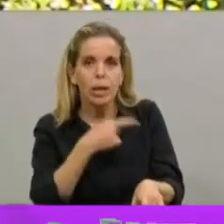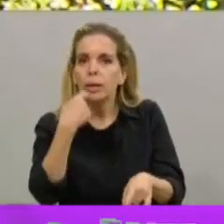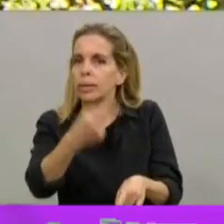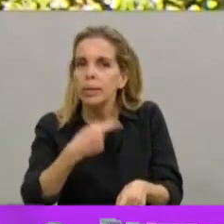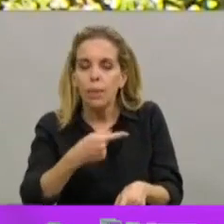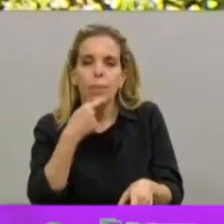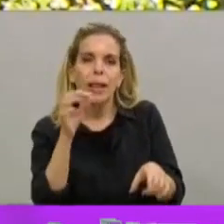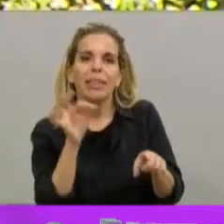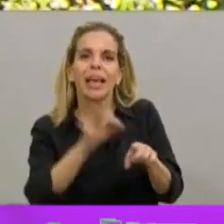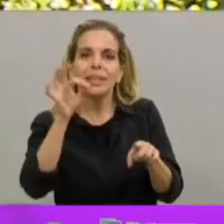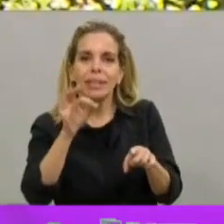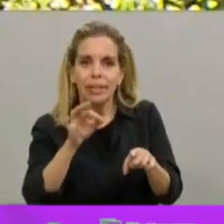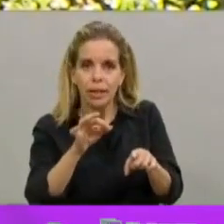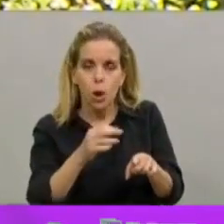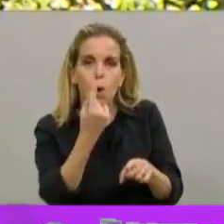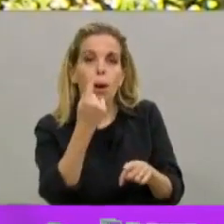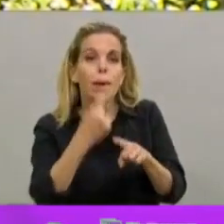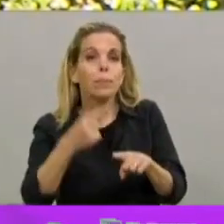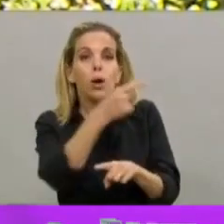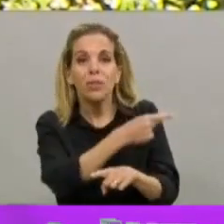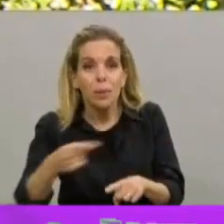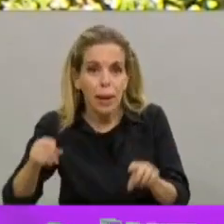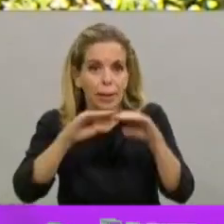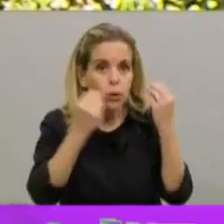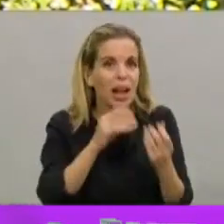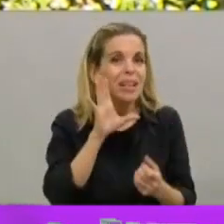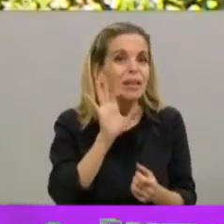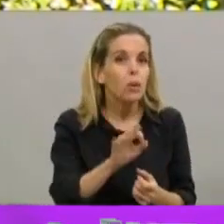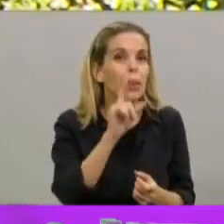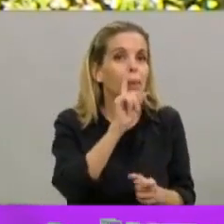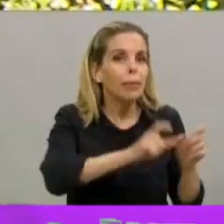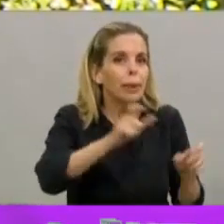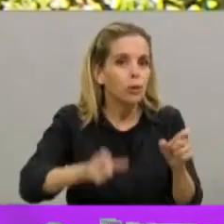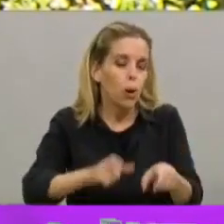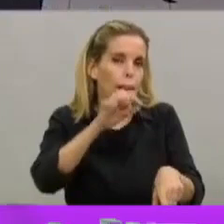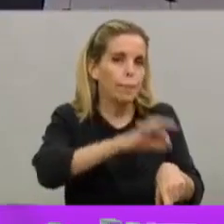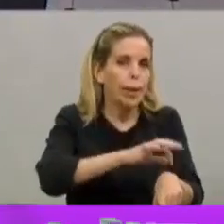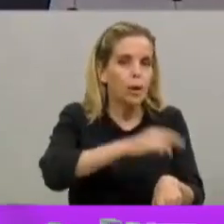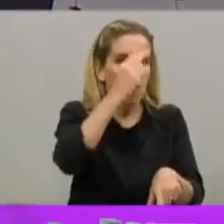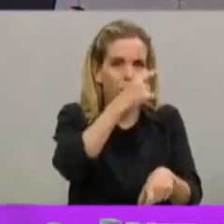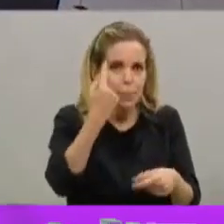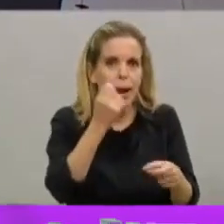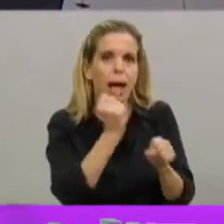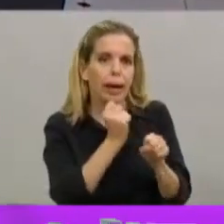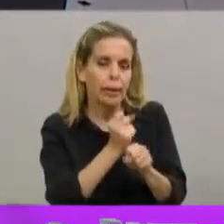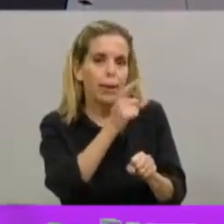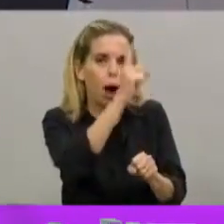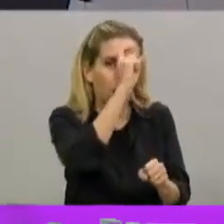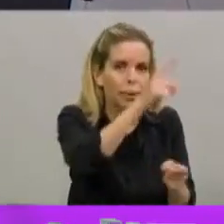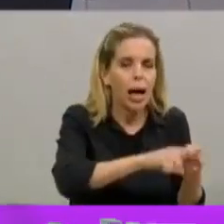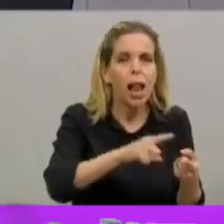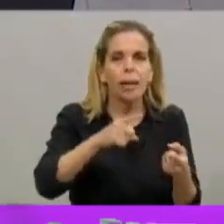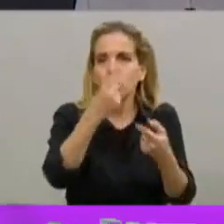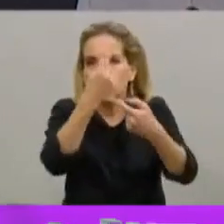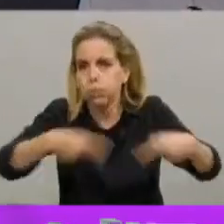a 50.000 personas, que incluye todo el sistema de salud y los que trabajan en los geriátricos. Ya estamos por la cuarta vuelta, lo hacemos